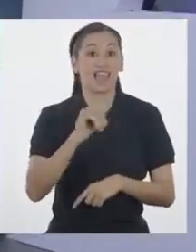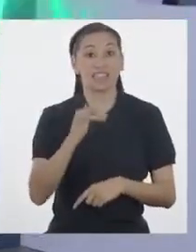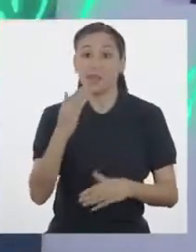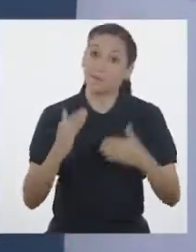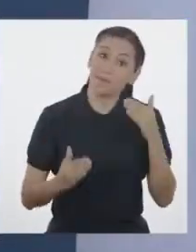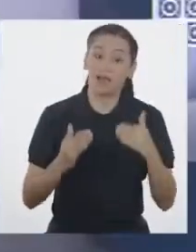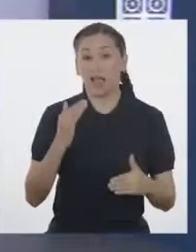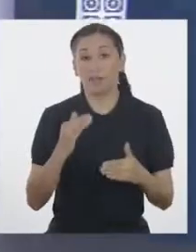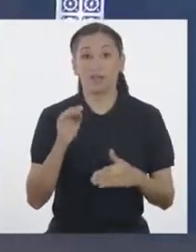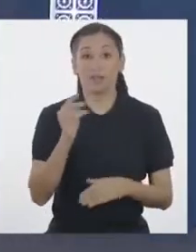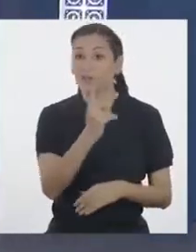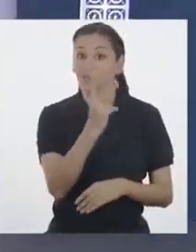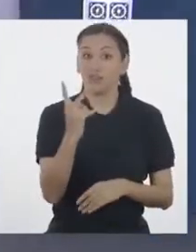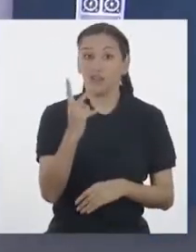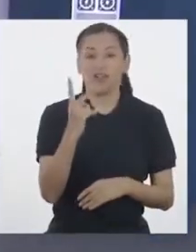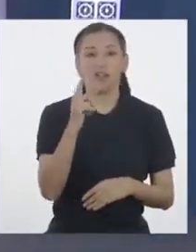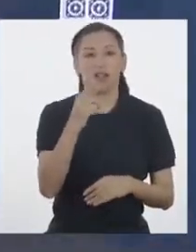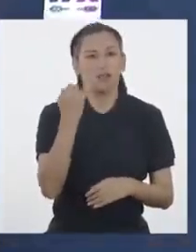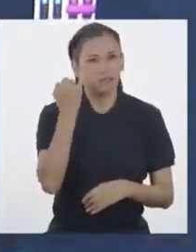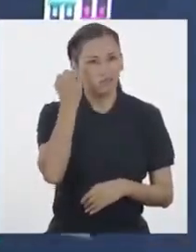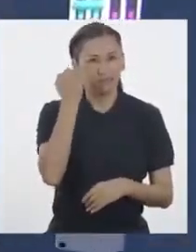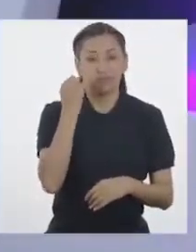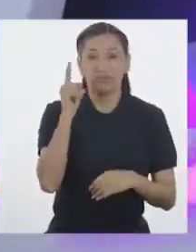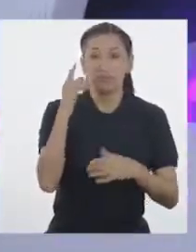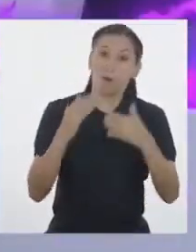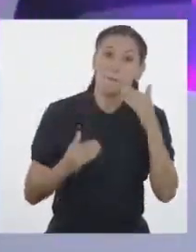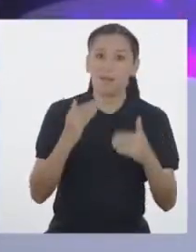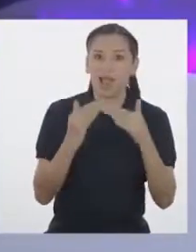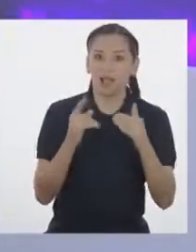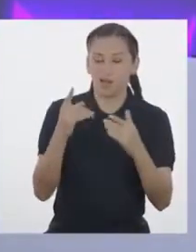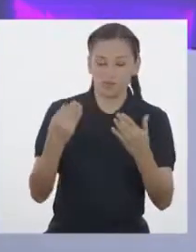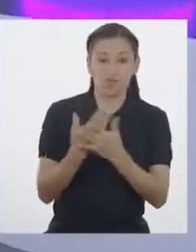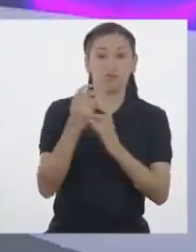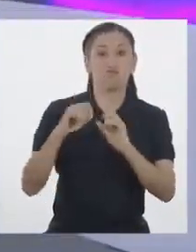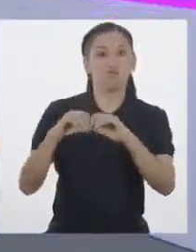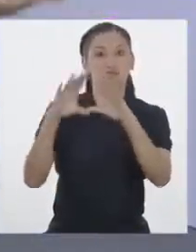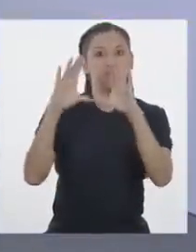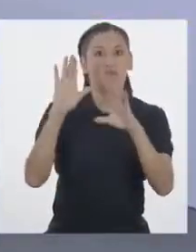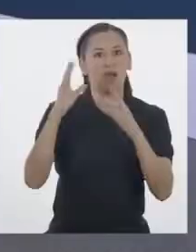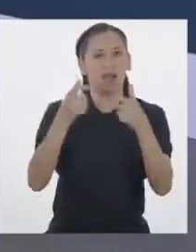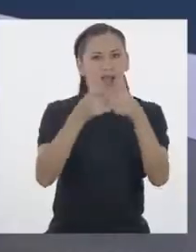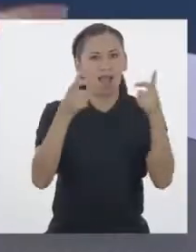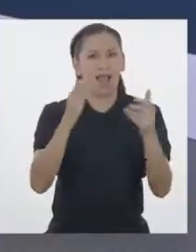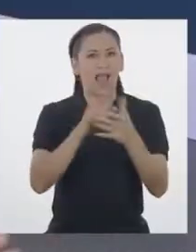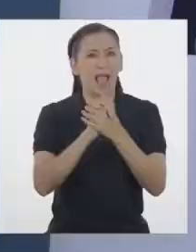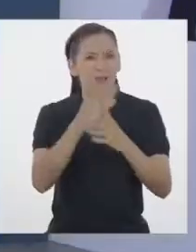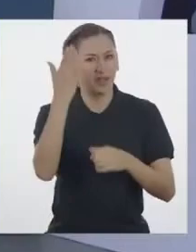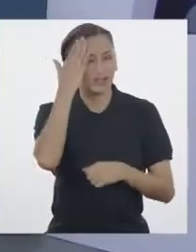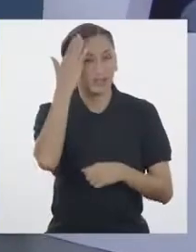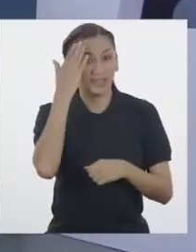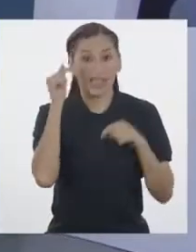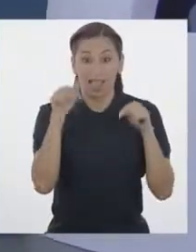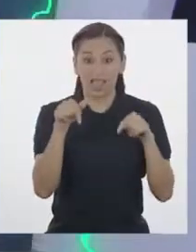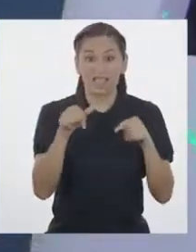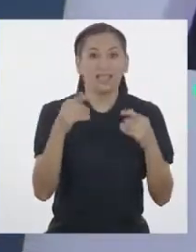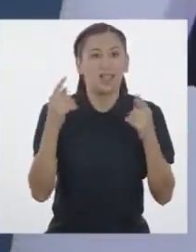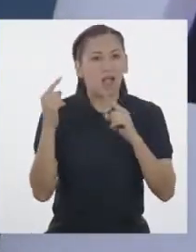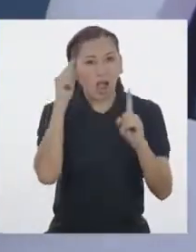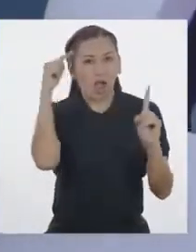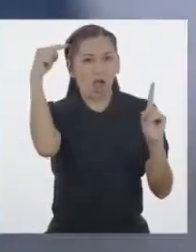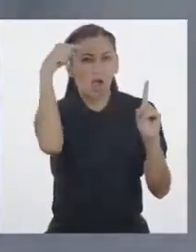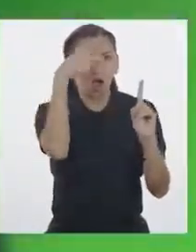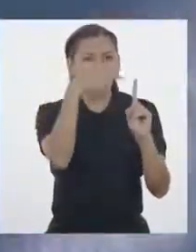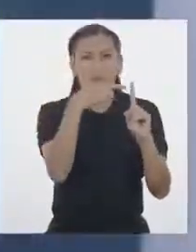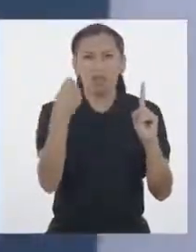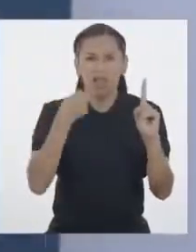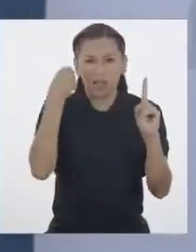¡Tetchy y Maca, vos! ¡Tetchy inventó a Maca, vos! Su amiga del saber. ¡Tetchy y Maca, vos! El desafío